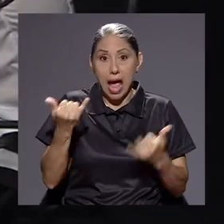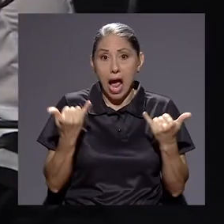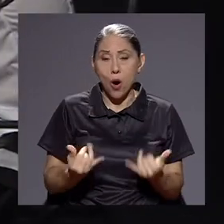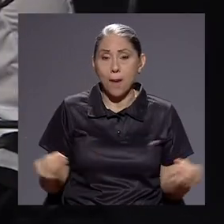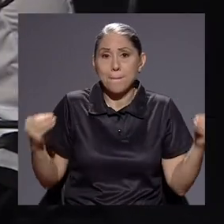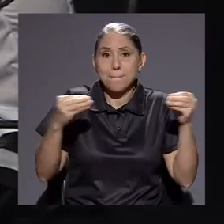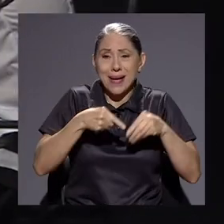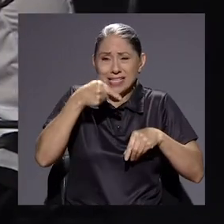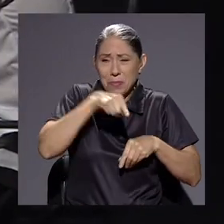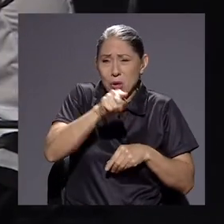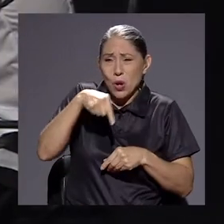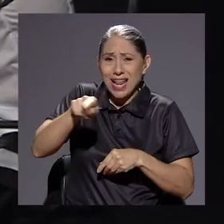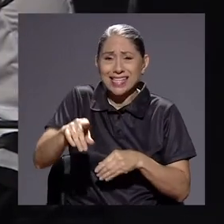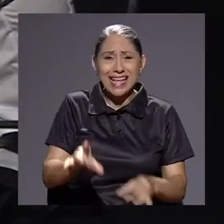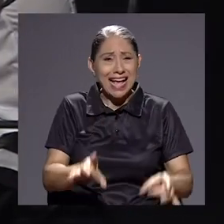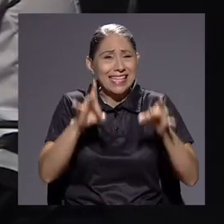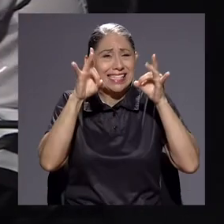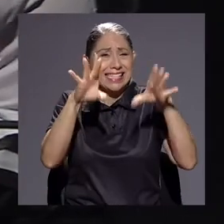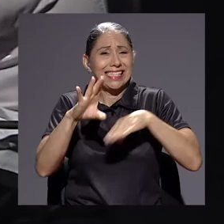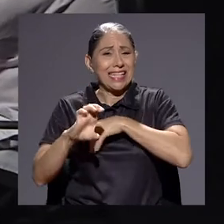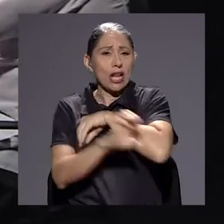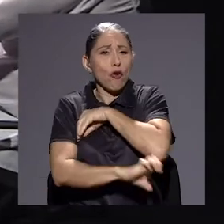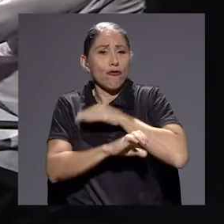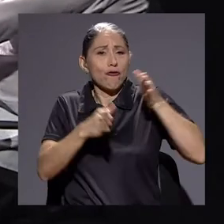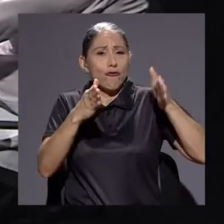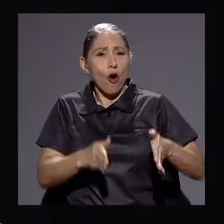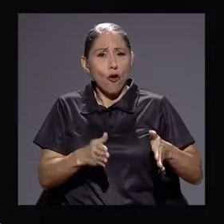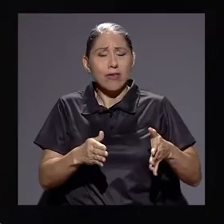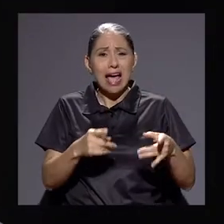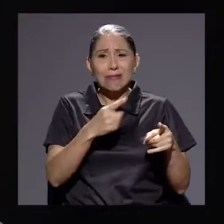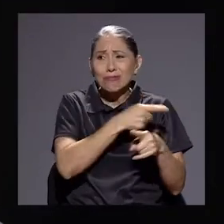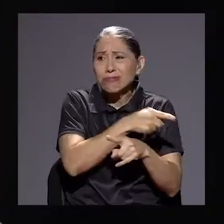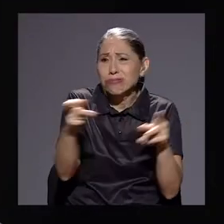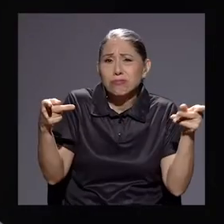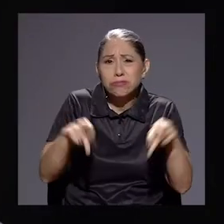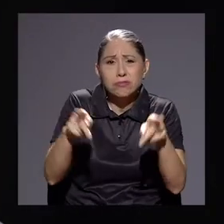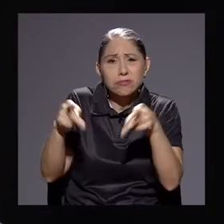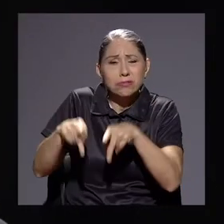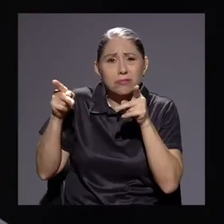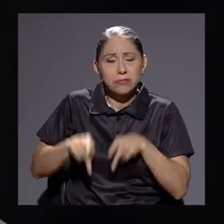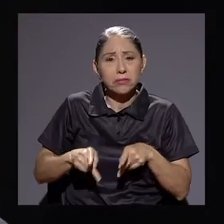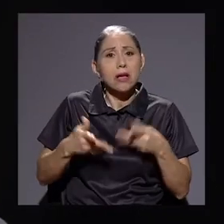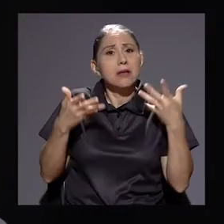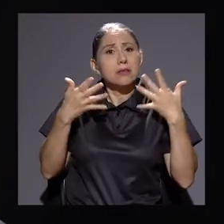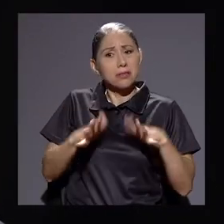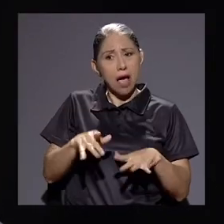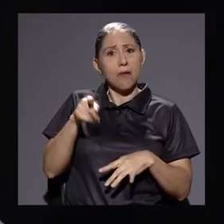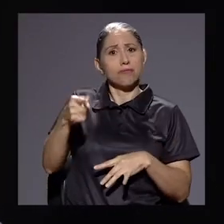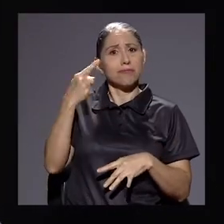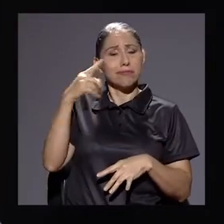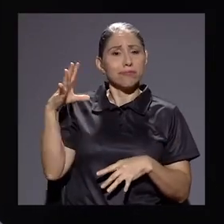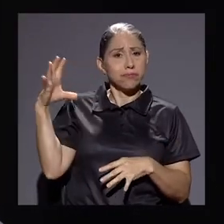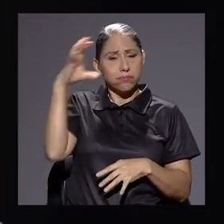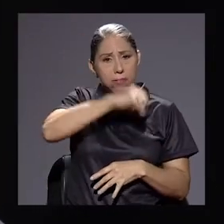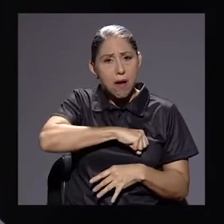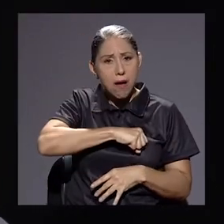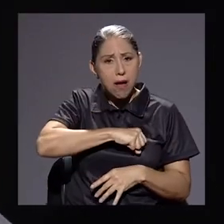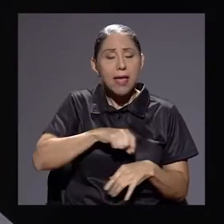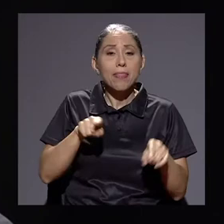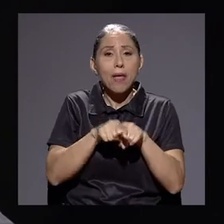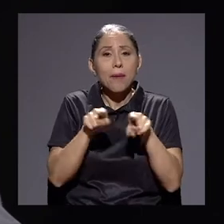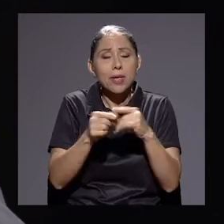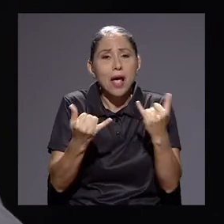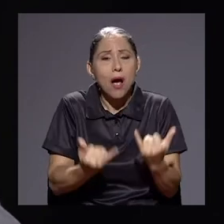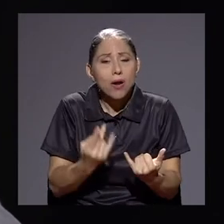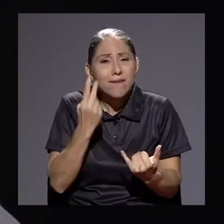aumenta, la xenofobia está a flor de piel, porque ha sido algo que en frontera se ha cerciorado mucho. Podemos